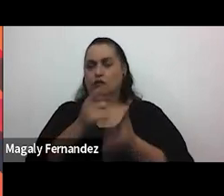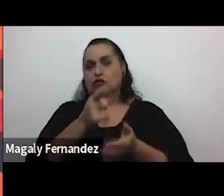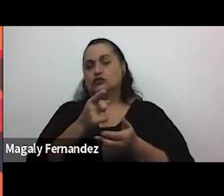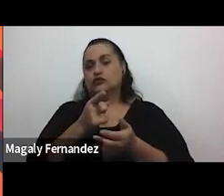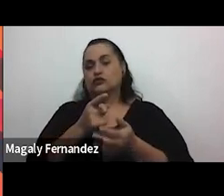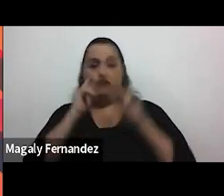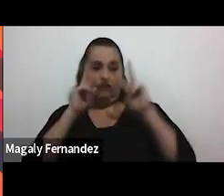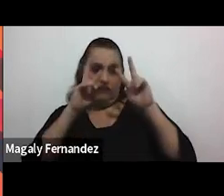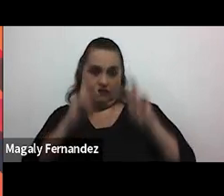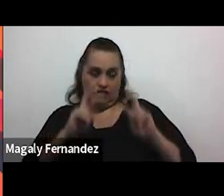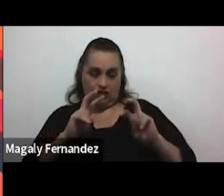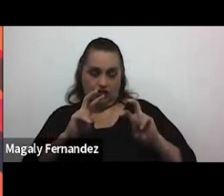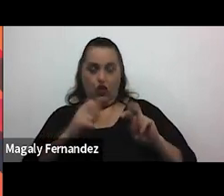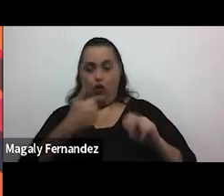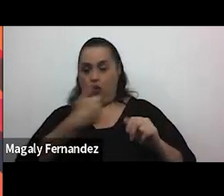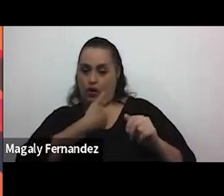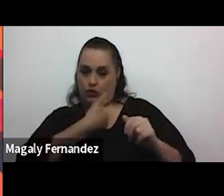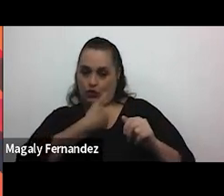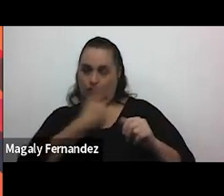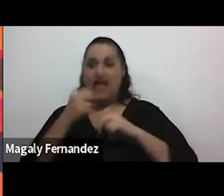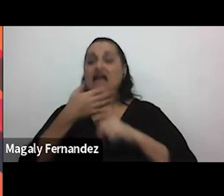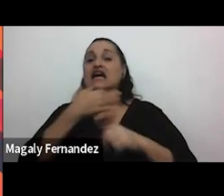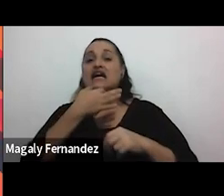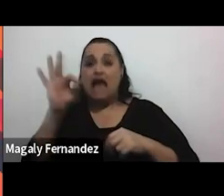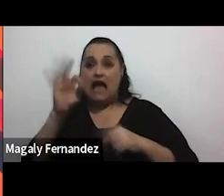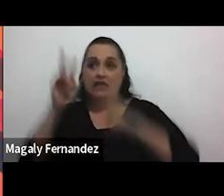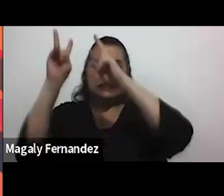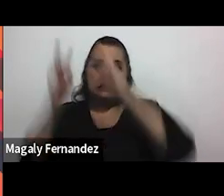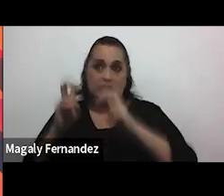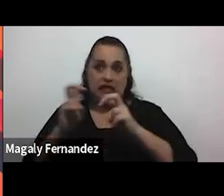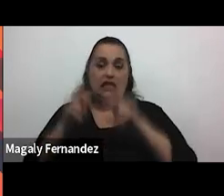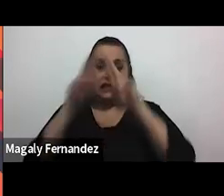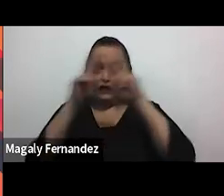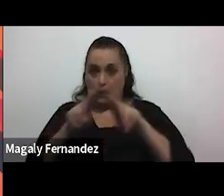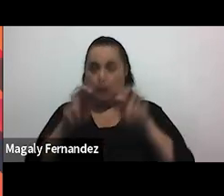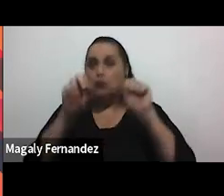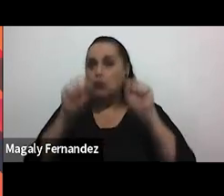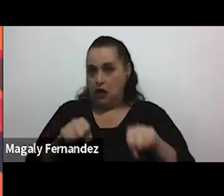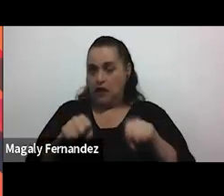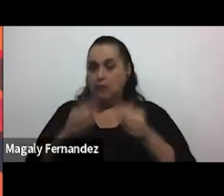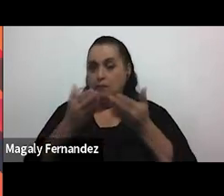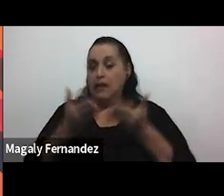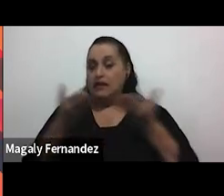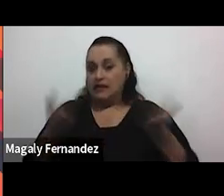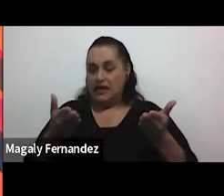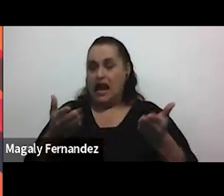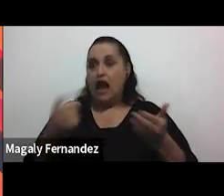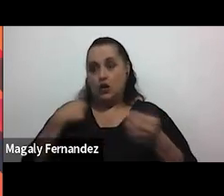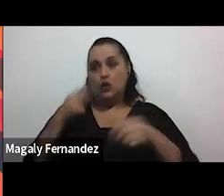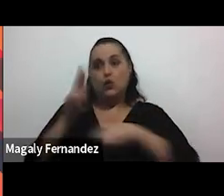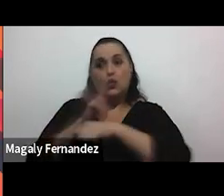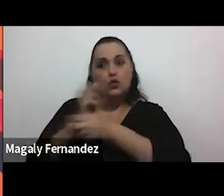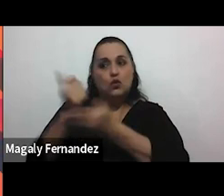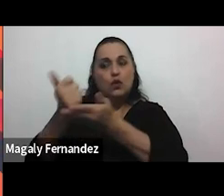revisión gratis que se pueden descargar de internet y que pueden ser también como como material didáctico que nos ayude